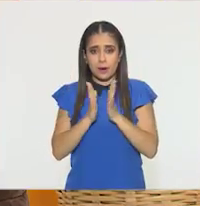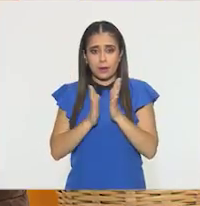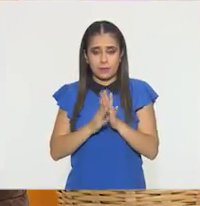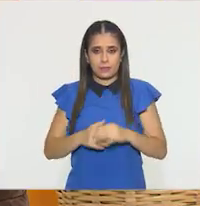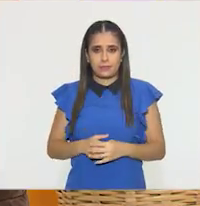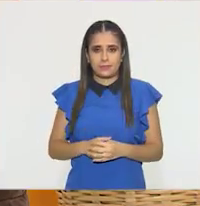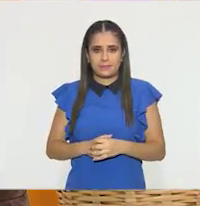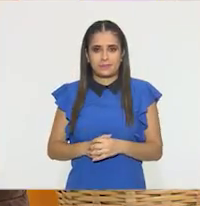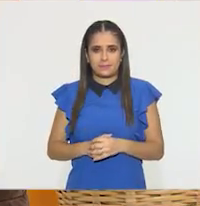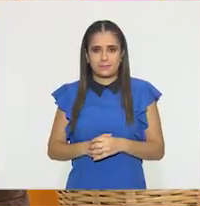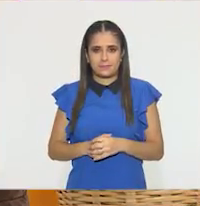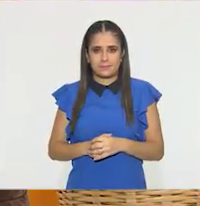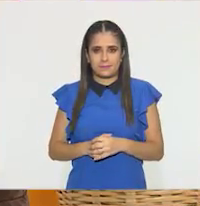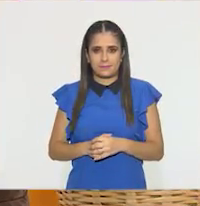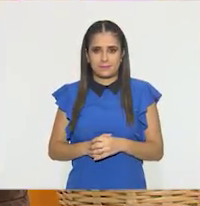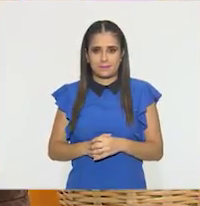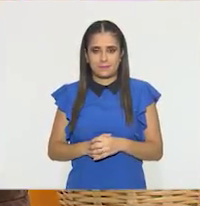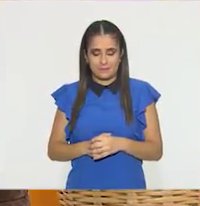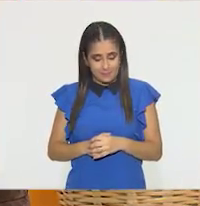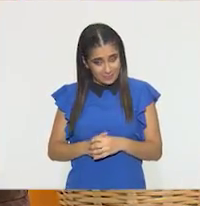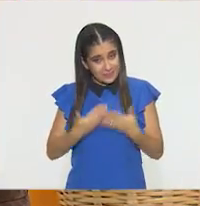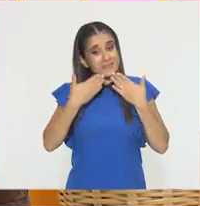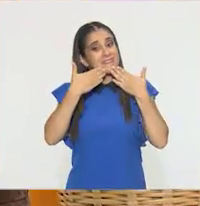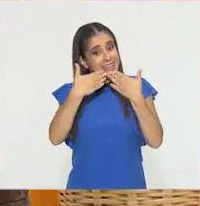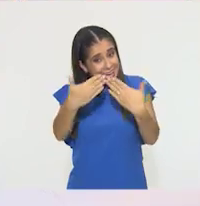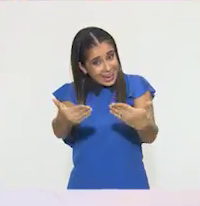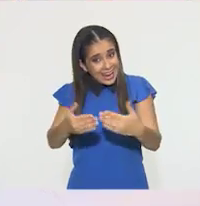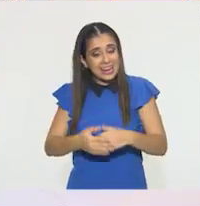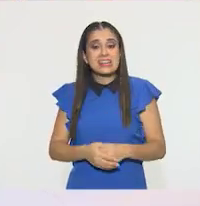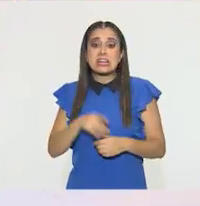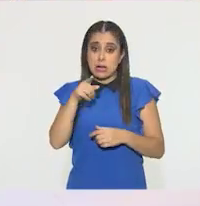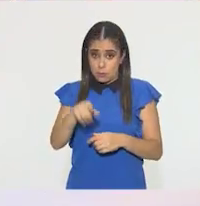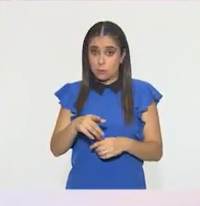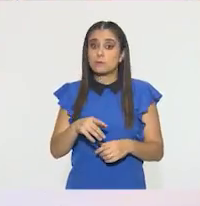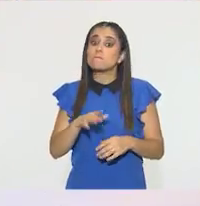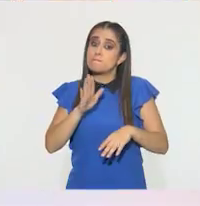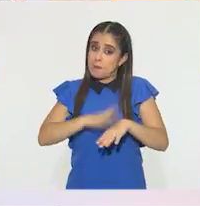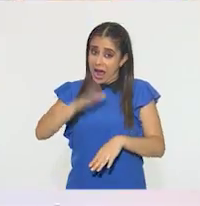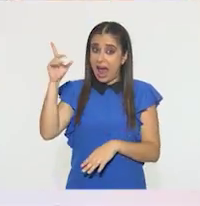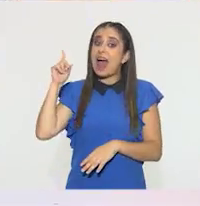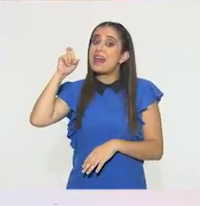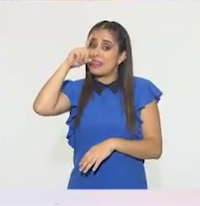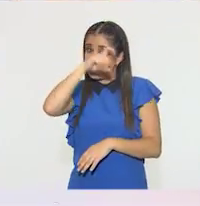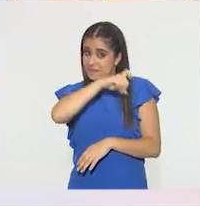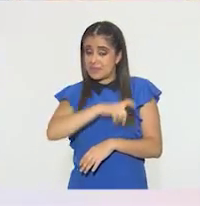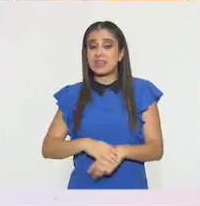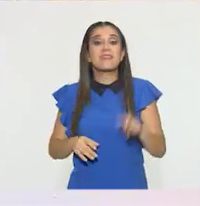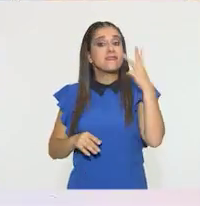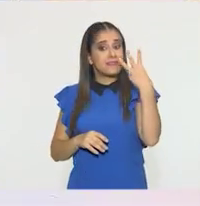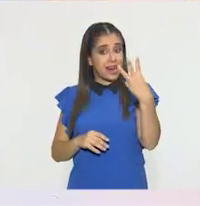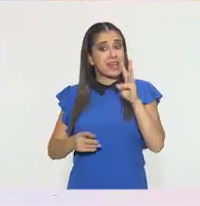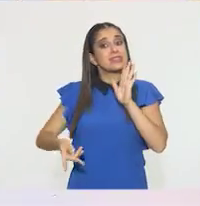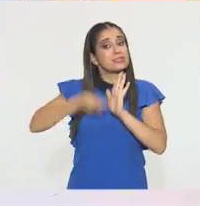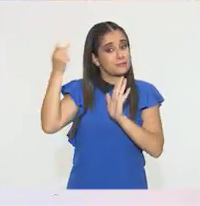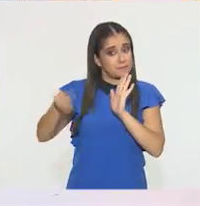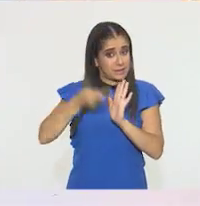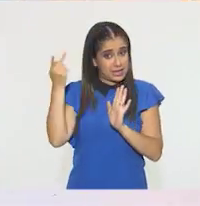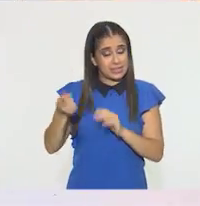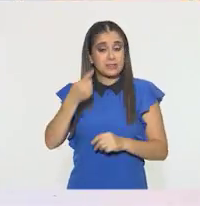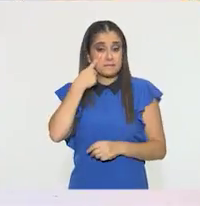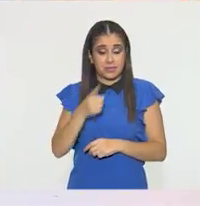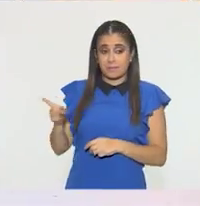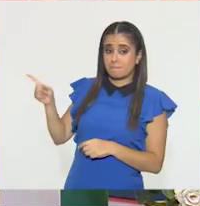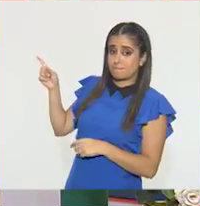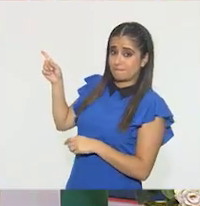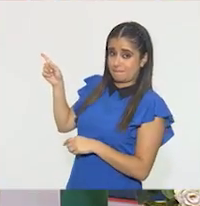Dos veces. Bien. Vamos a aumentarle la dificultad. Ahora son tres veces. Entonces, lo vamos a